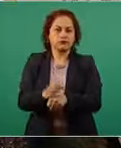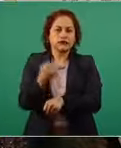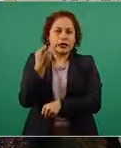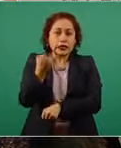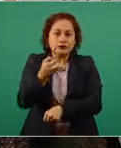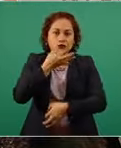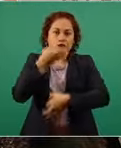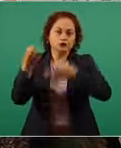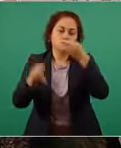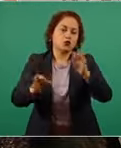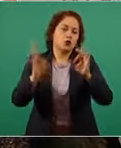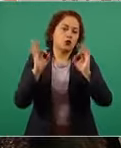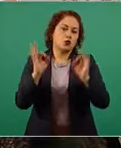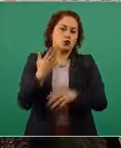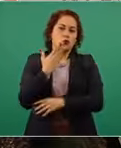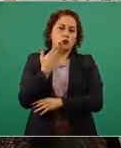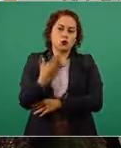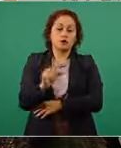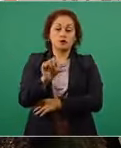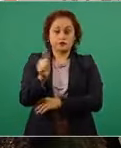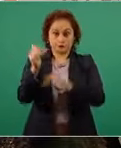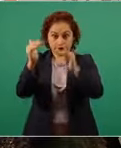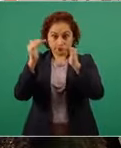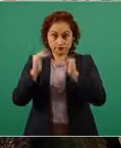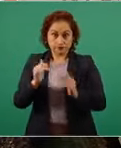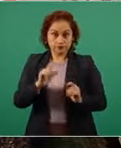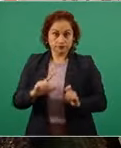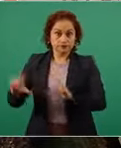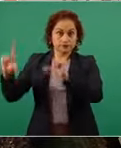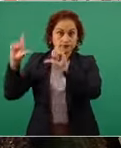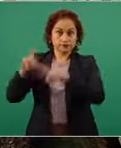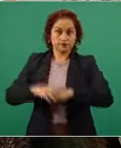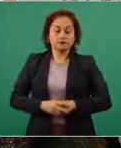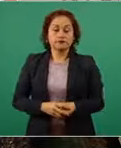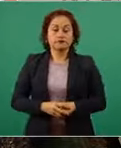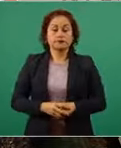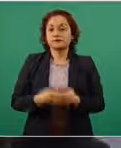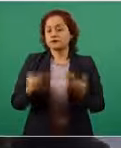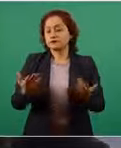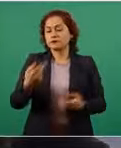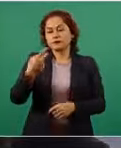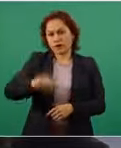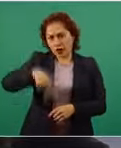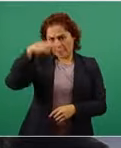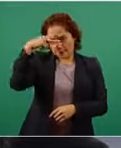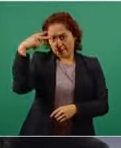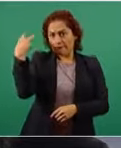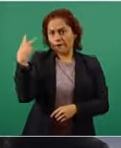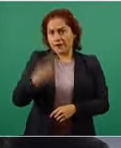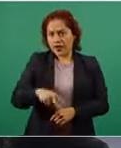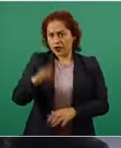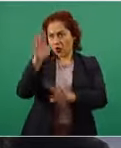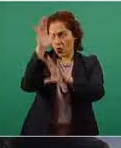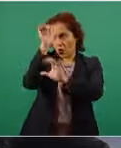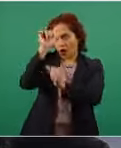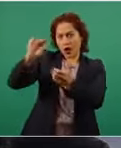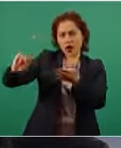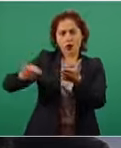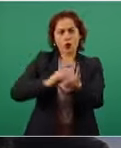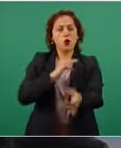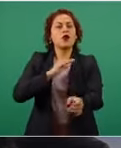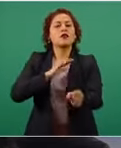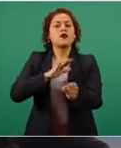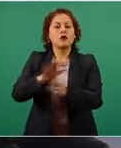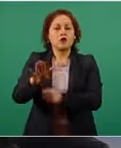La siguiente, por favor. Dar cuenta de qué es lo que México tiene contratado a esta fecha de vacunas. Esto lo